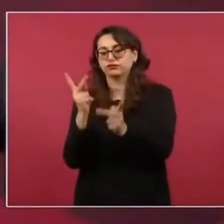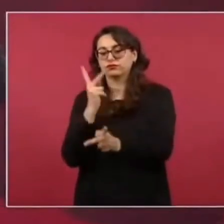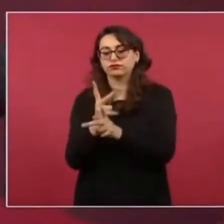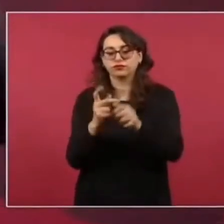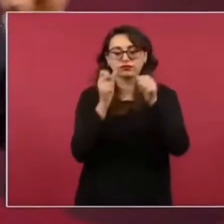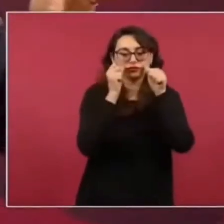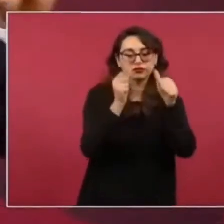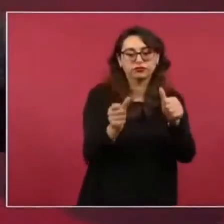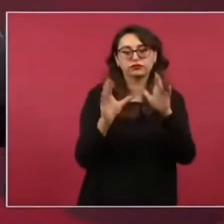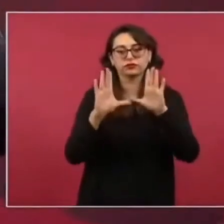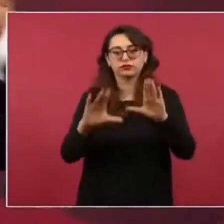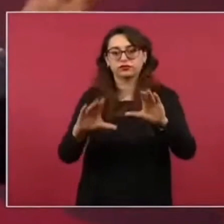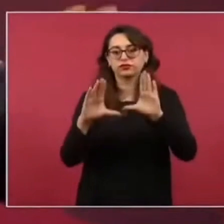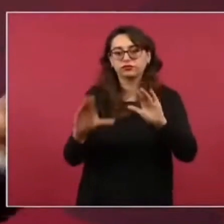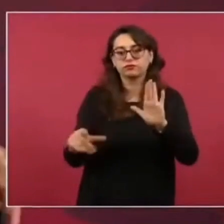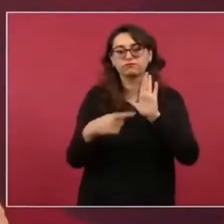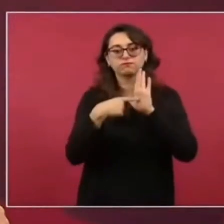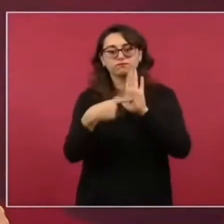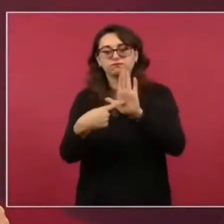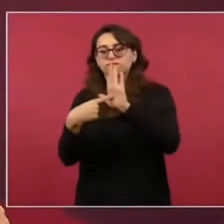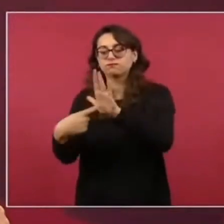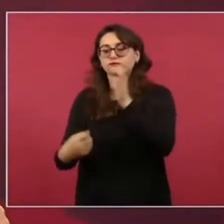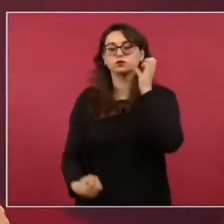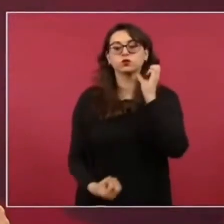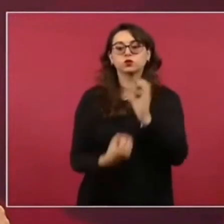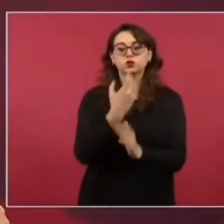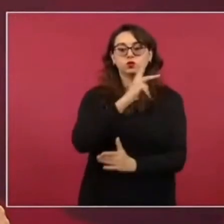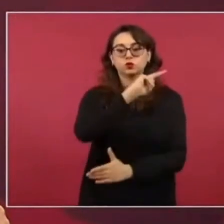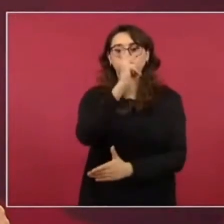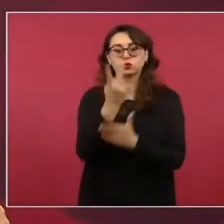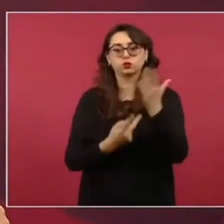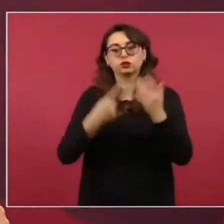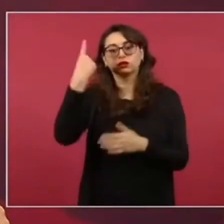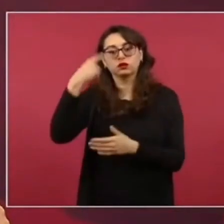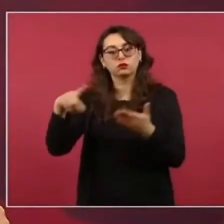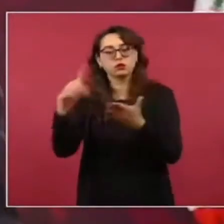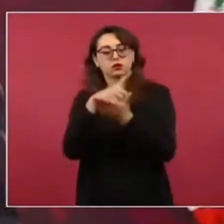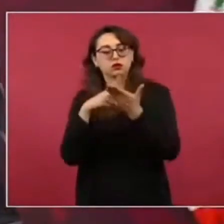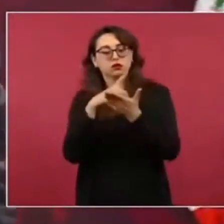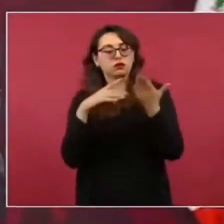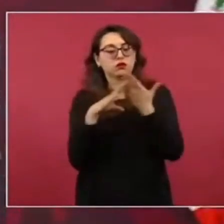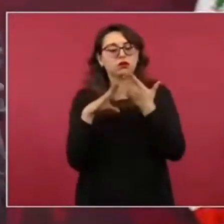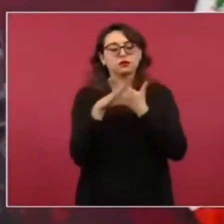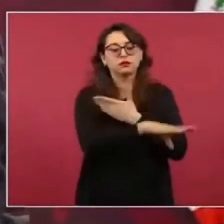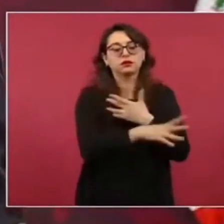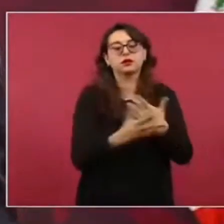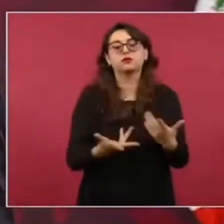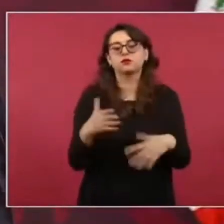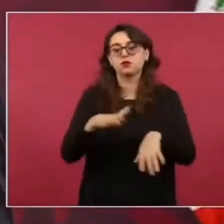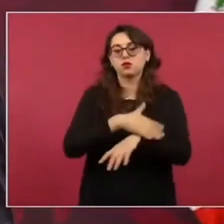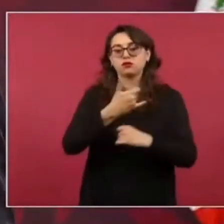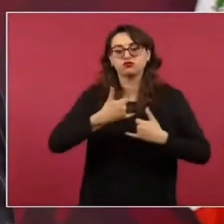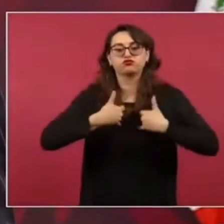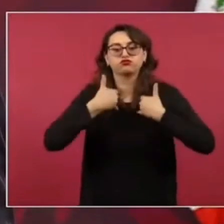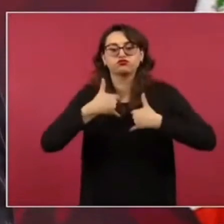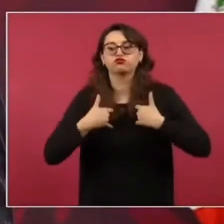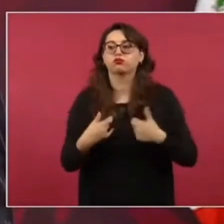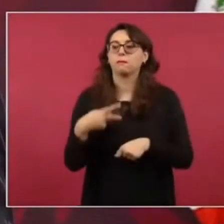porque coincide también con la edad más riesgosa de la adolescencia.